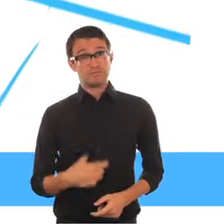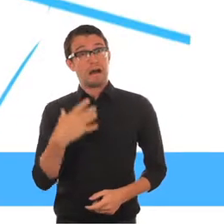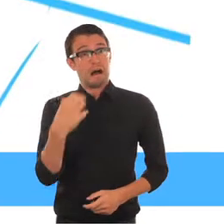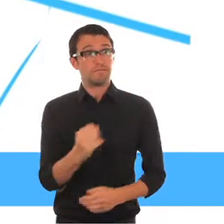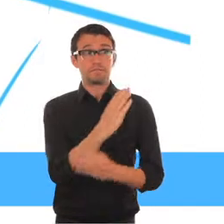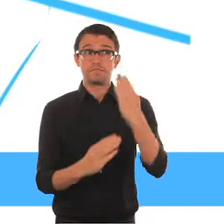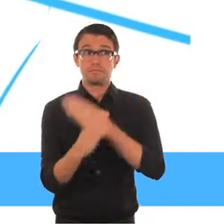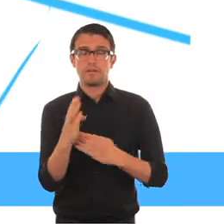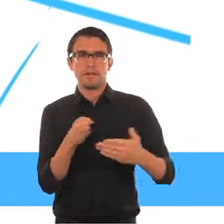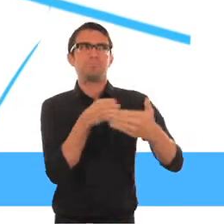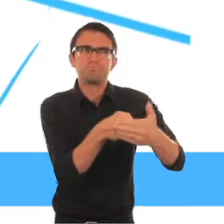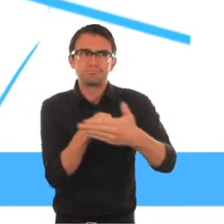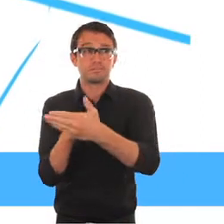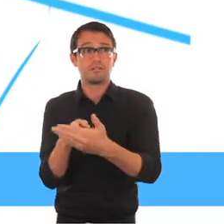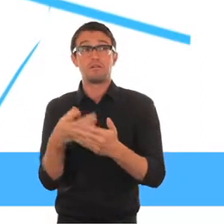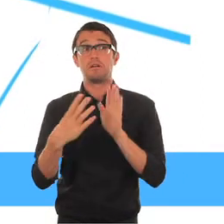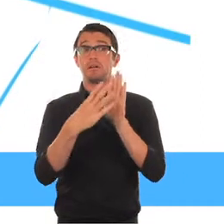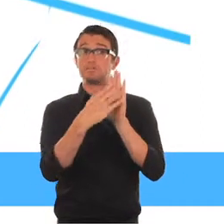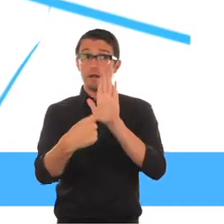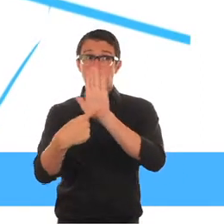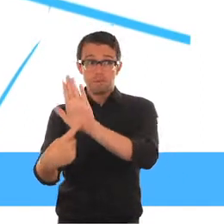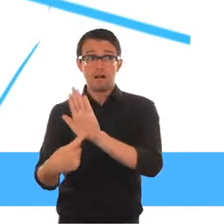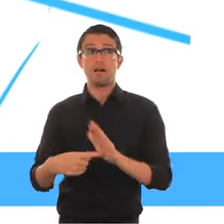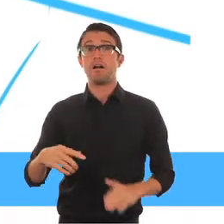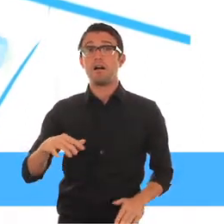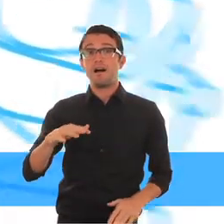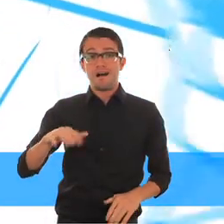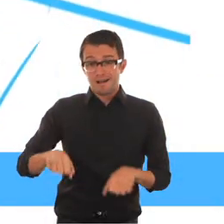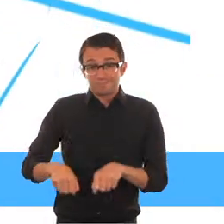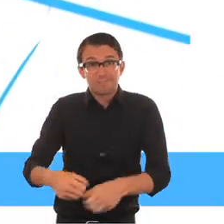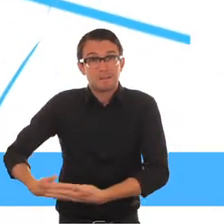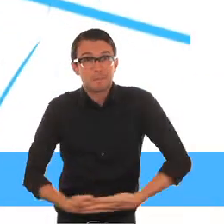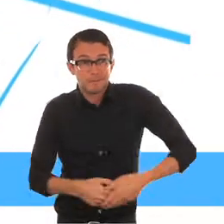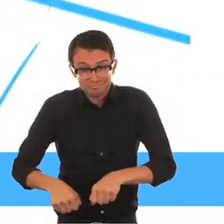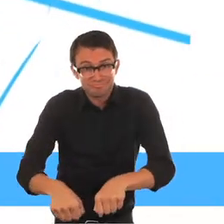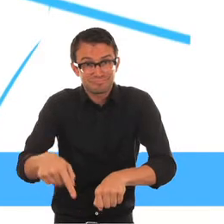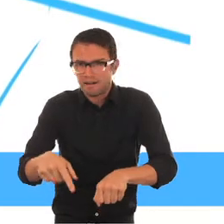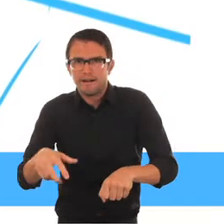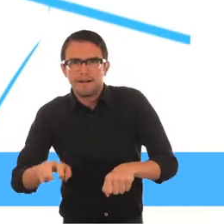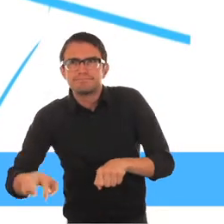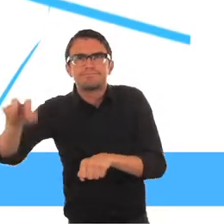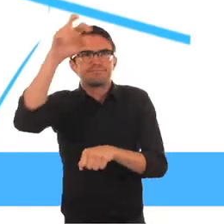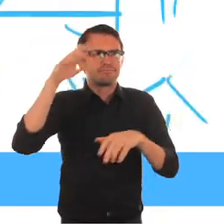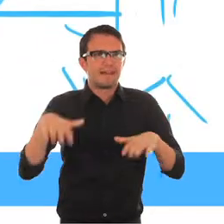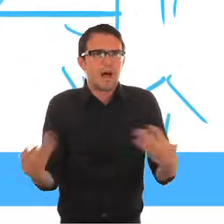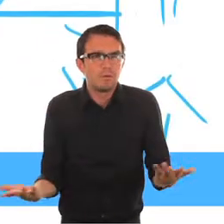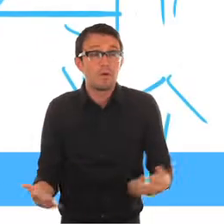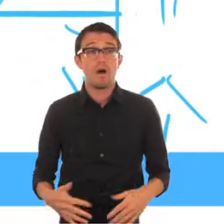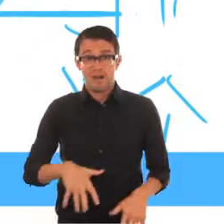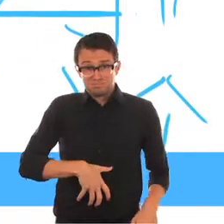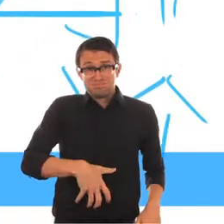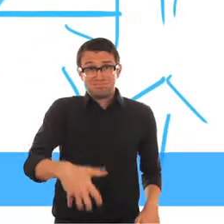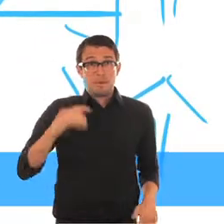discapacitantes en la vida. Un bebé que necesita ser llevado o empujado en un cochecito para trasladarse. Una serie de historietas. Una